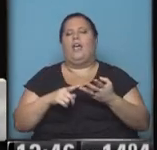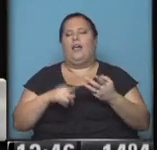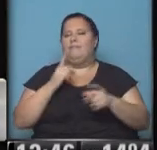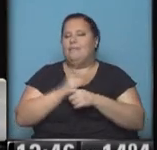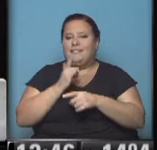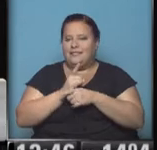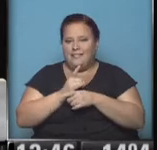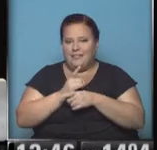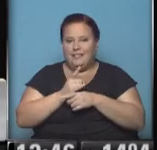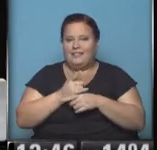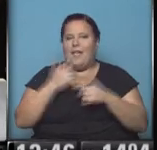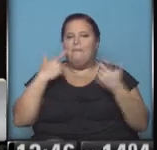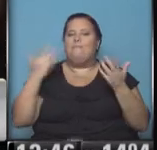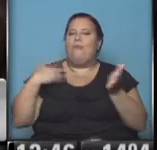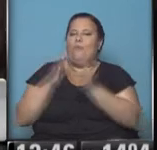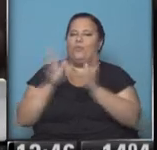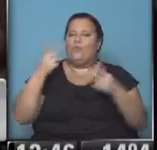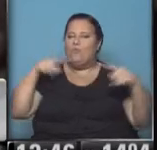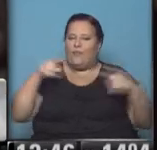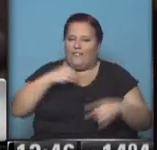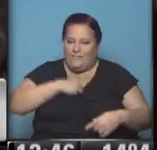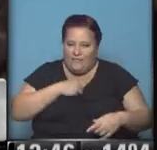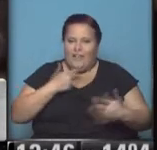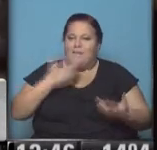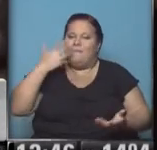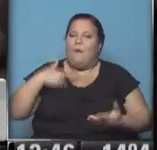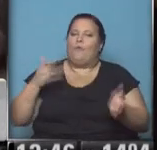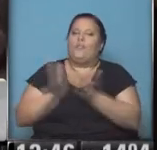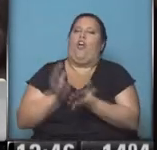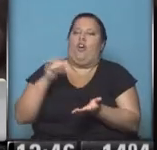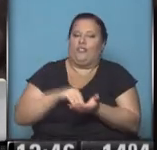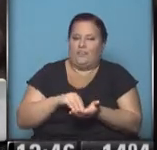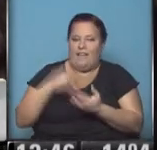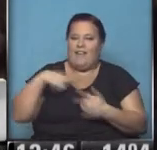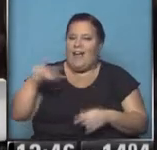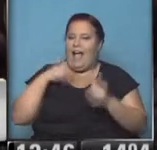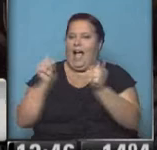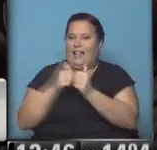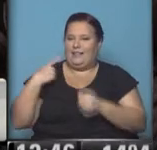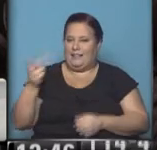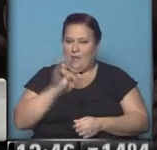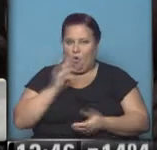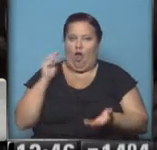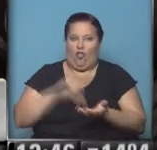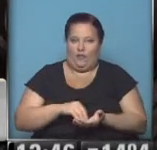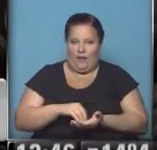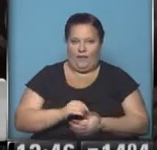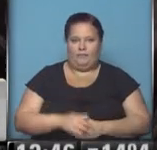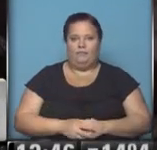Siempre hemos disfrutado la música, así que es un gusto para mí compartir el escenario con Julia nuevamente.